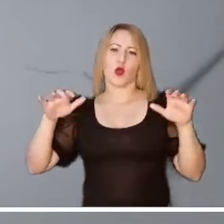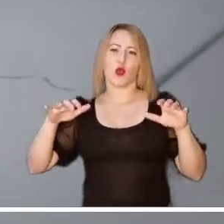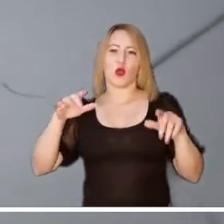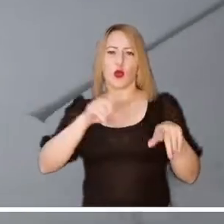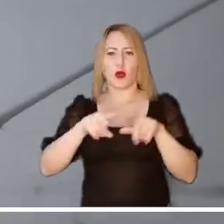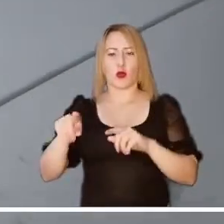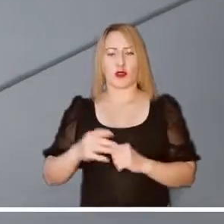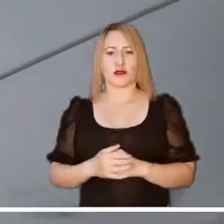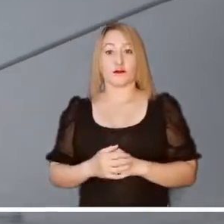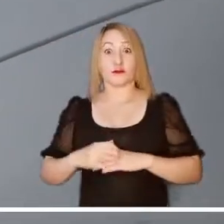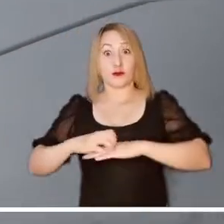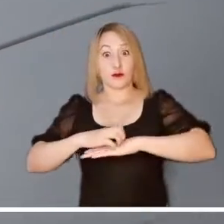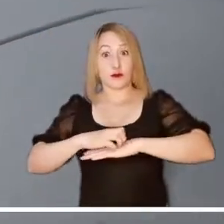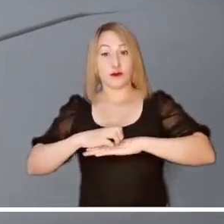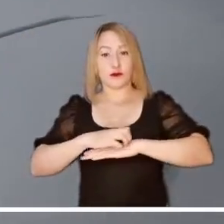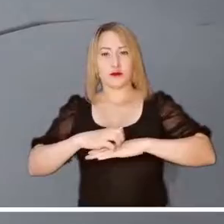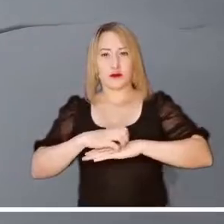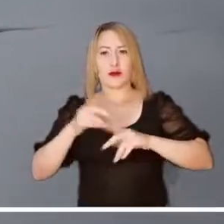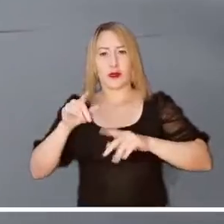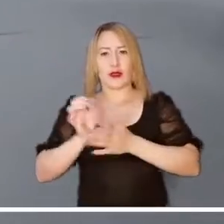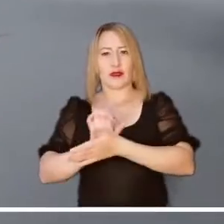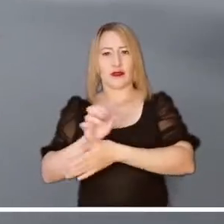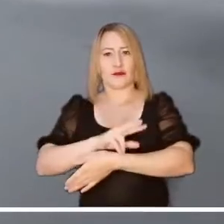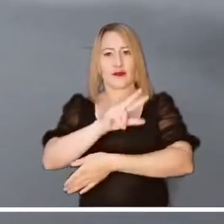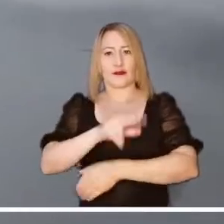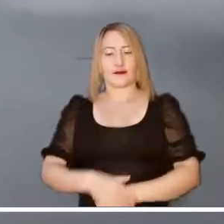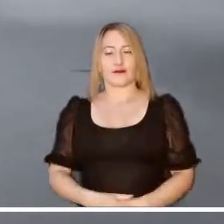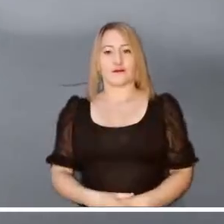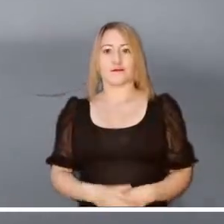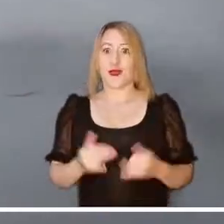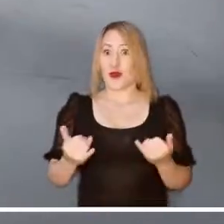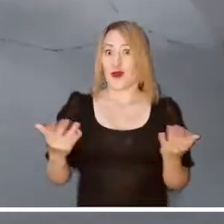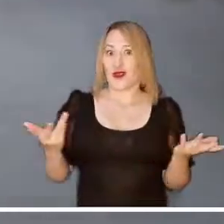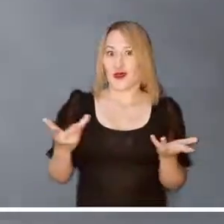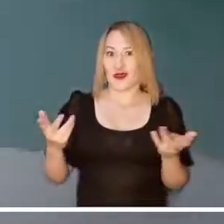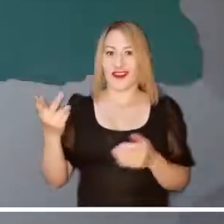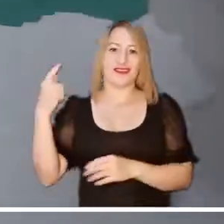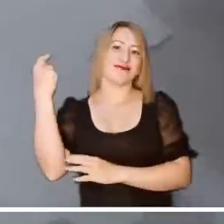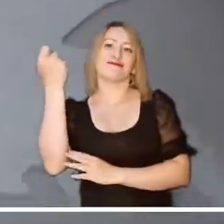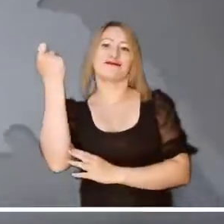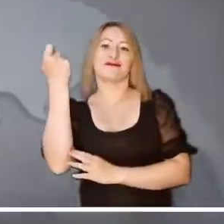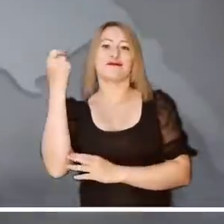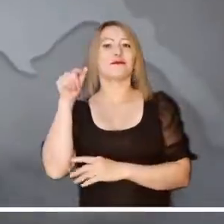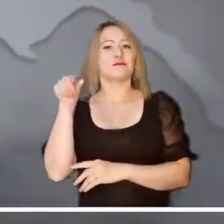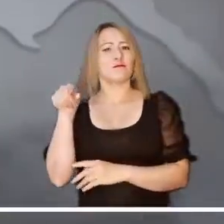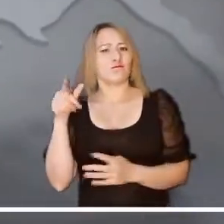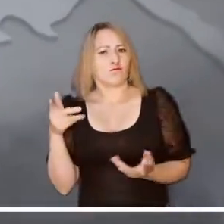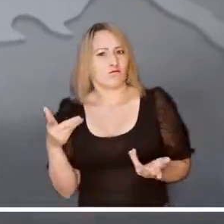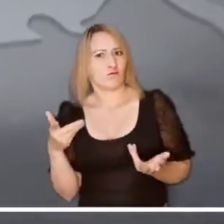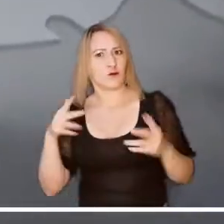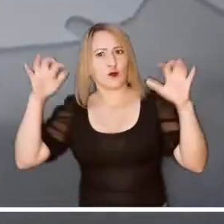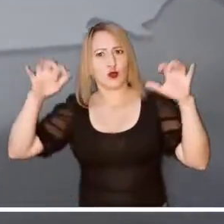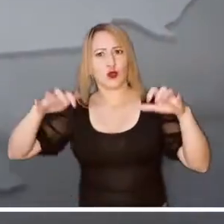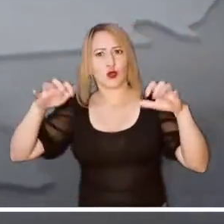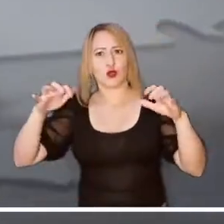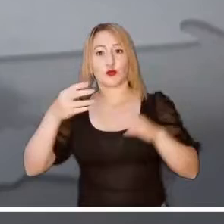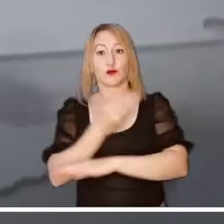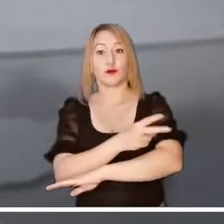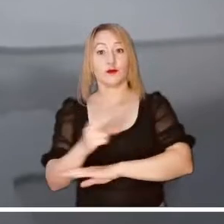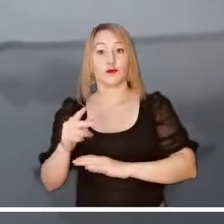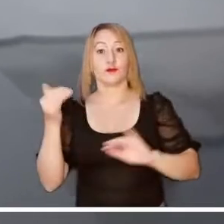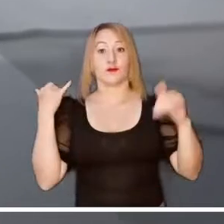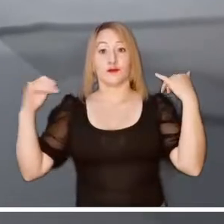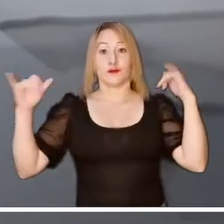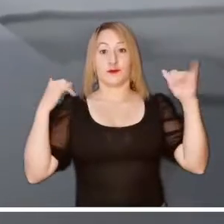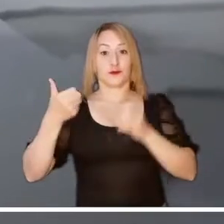Cundinamarca, Boyacá y Antioquia. Lluvias puntuales se calculan en el norte de Tolima y el eje Cafeter. Visitemos ahora los